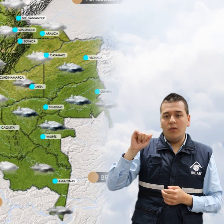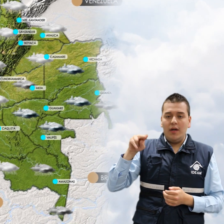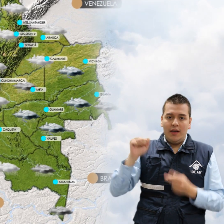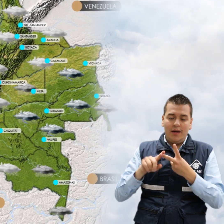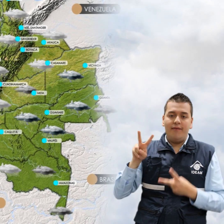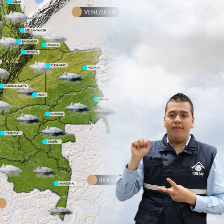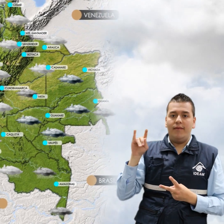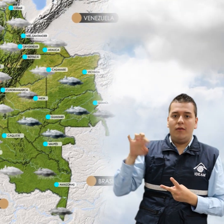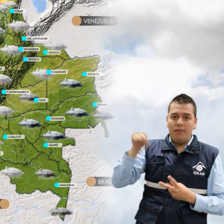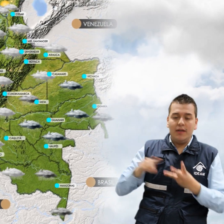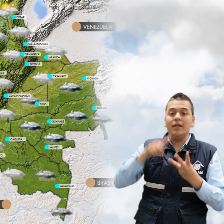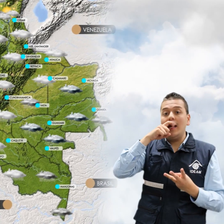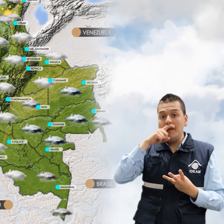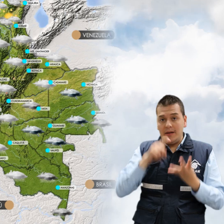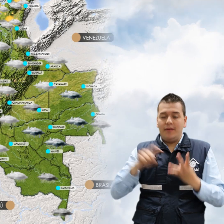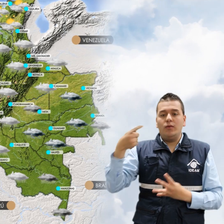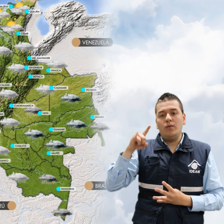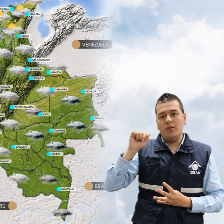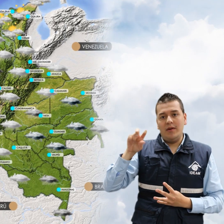Amazonas y Guaviare.